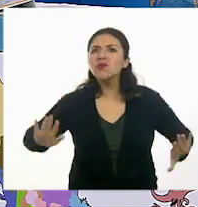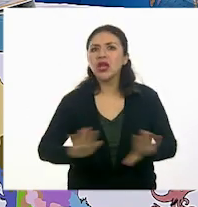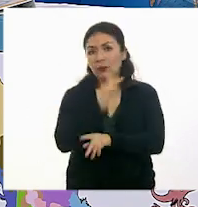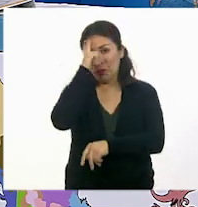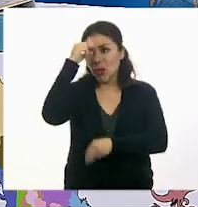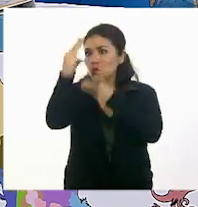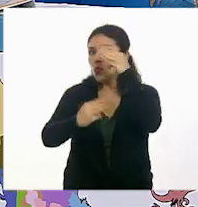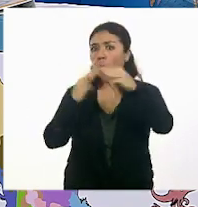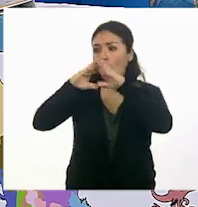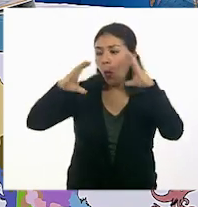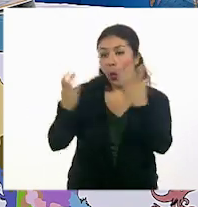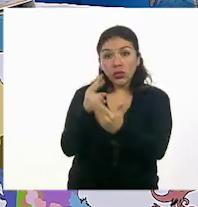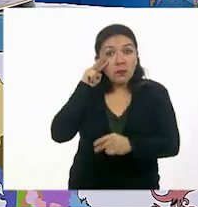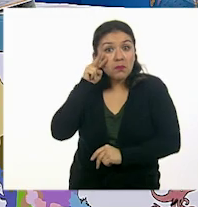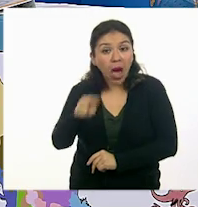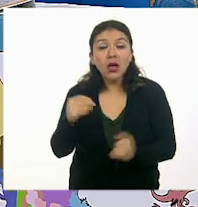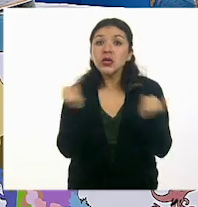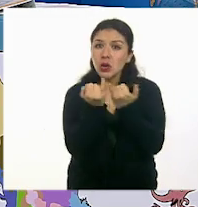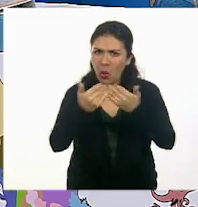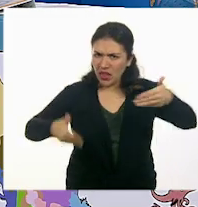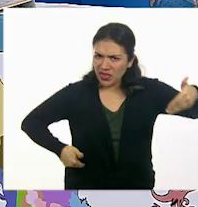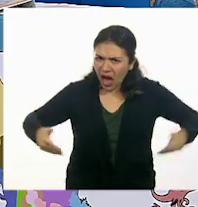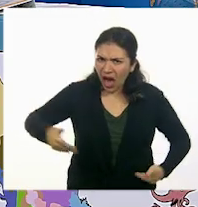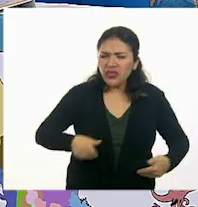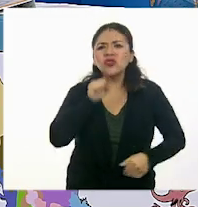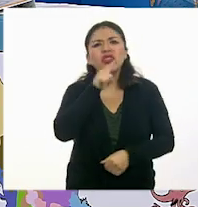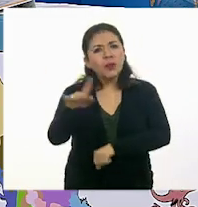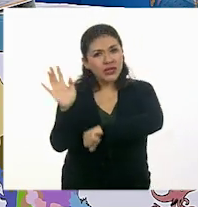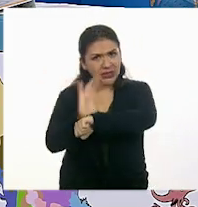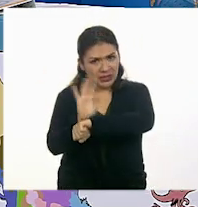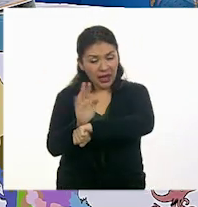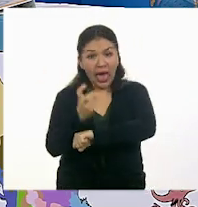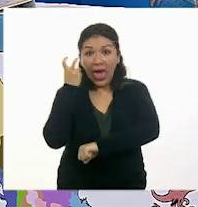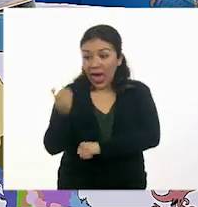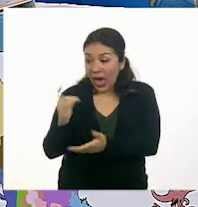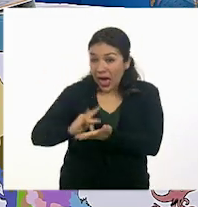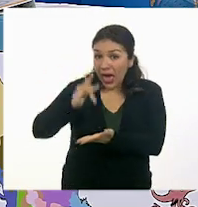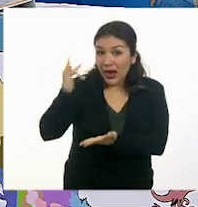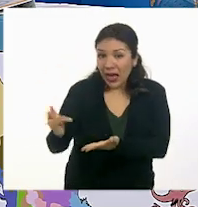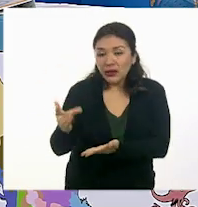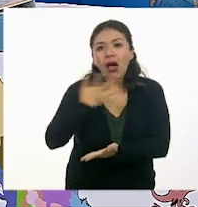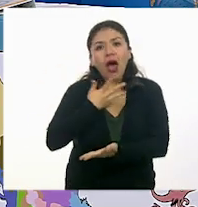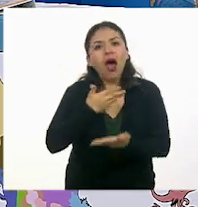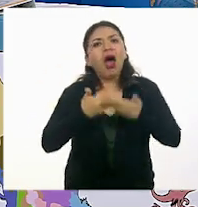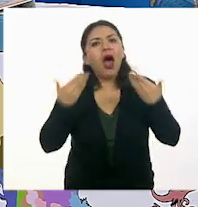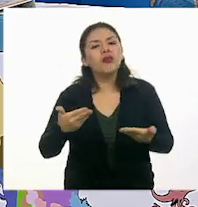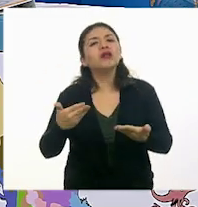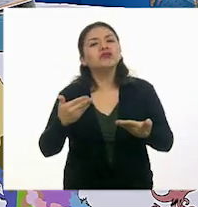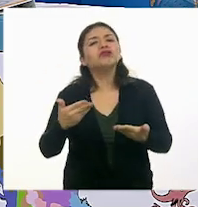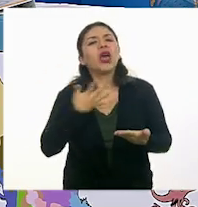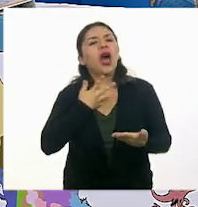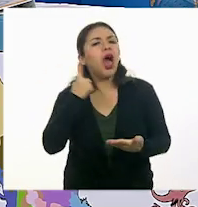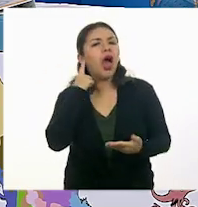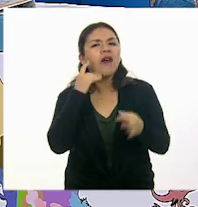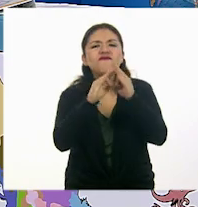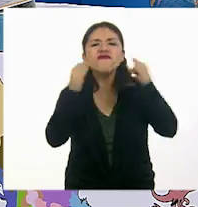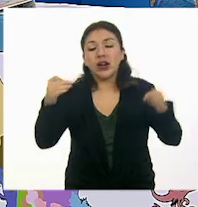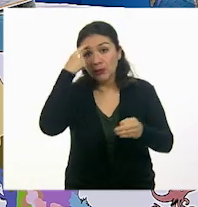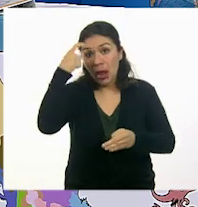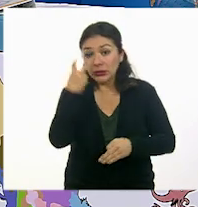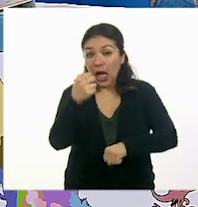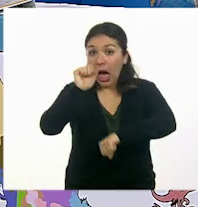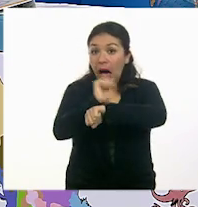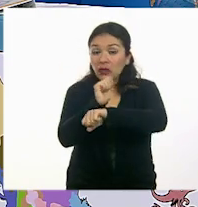en el mundo entero, no solo en el teatro, sino en el cine. Gracias a él, tenemos una consigna o frase para que el actor